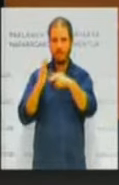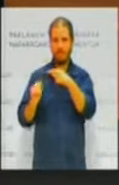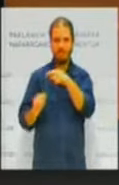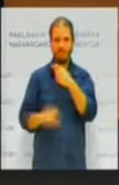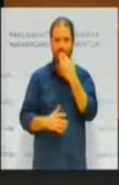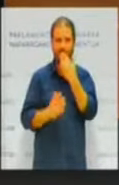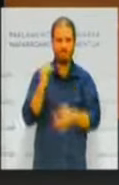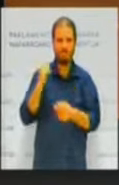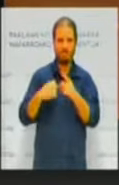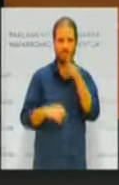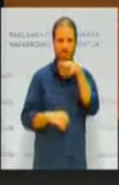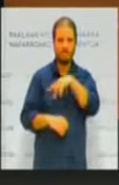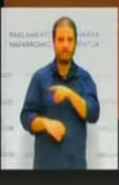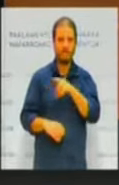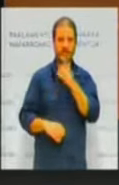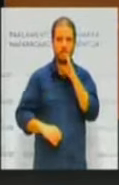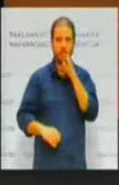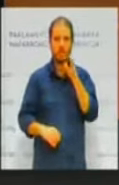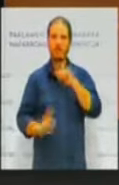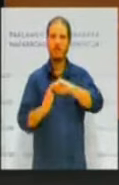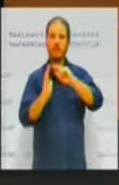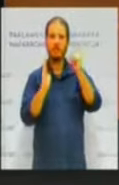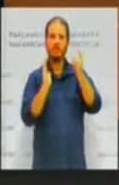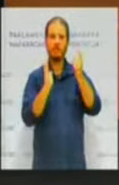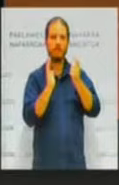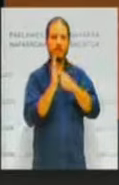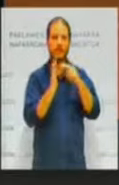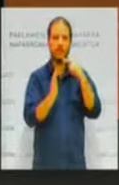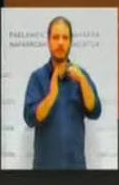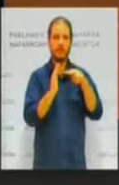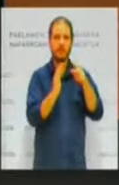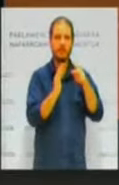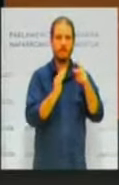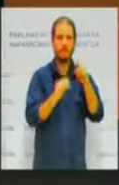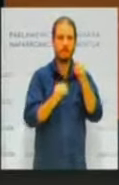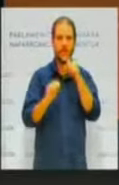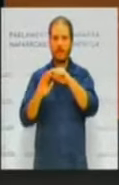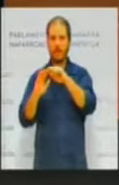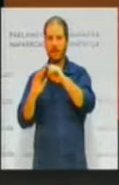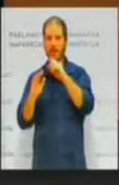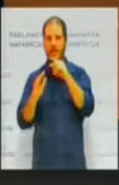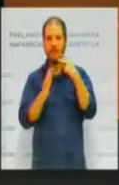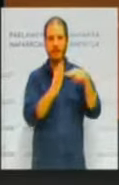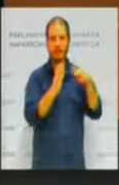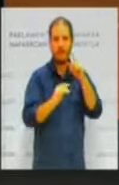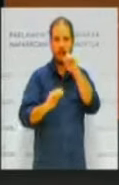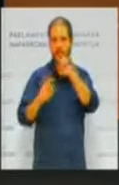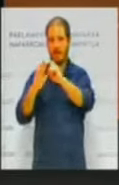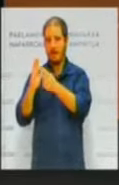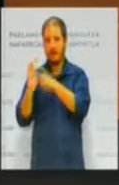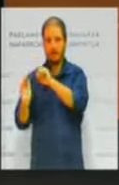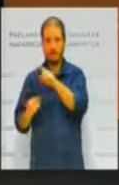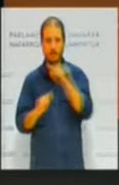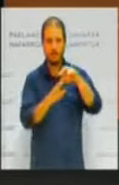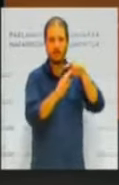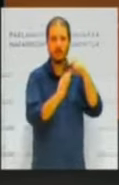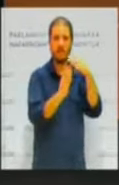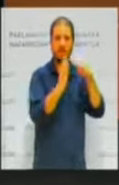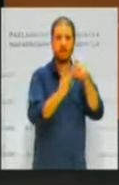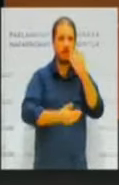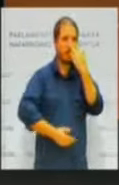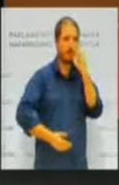la transparencia es algo más allá de una ley. La transparencia es una actitud. Y la transparencia requiere entender